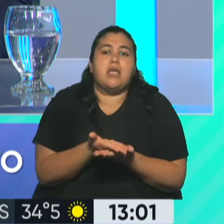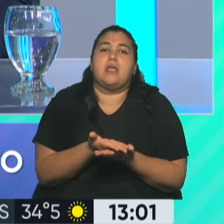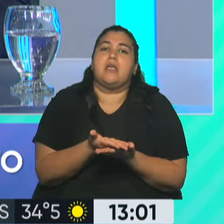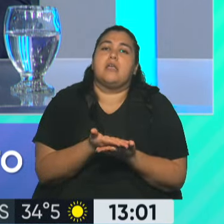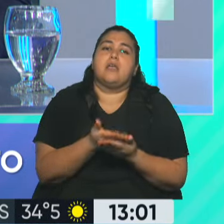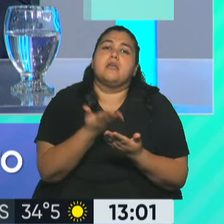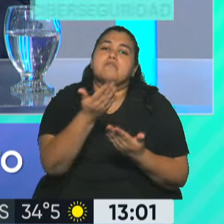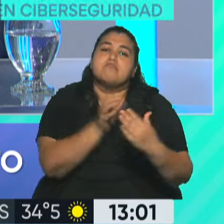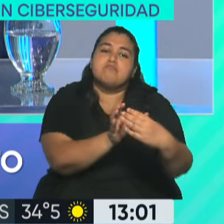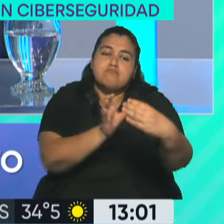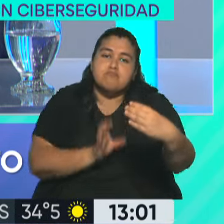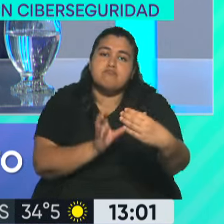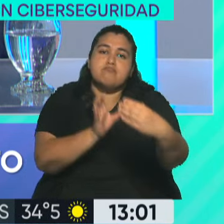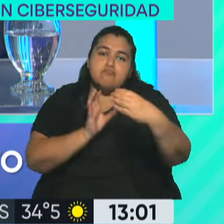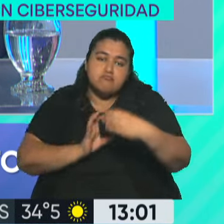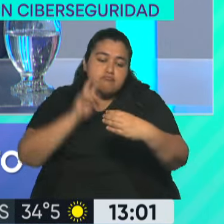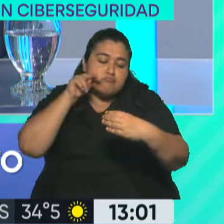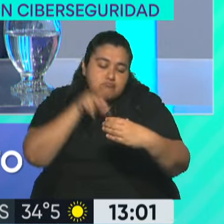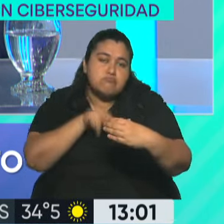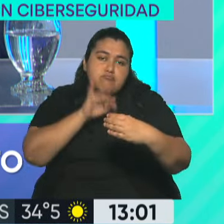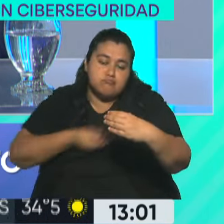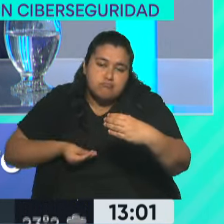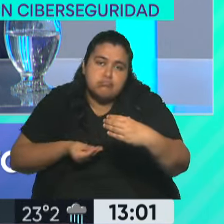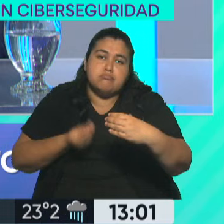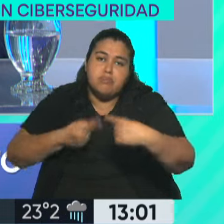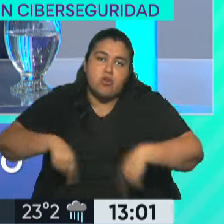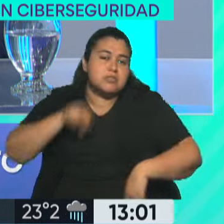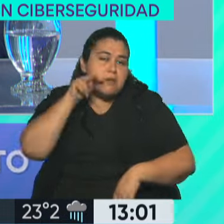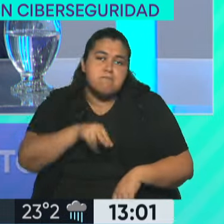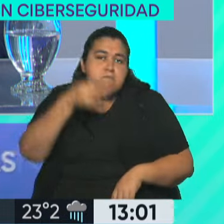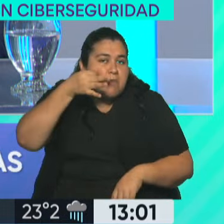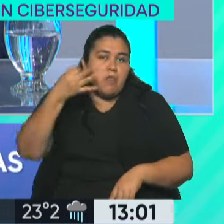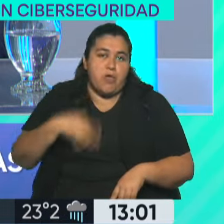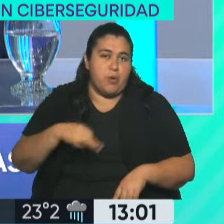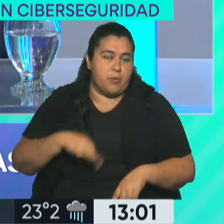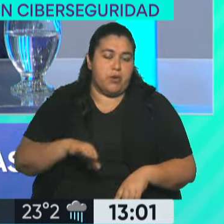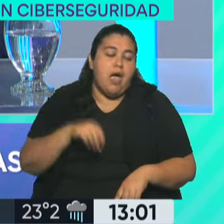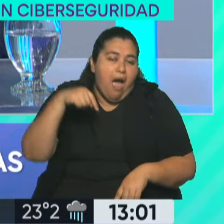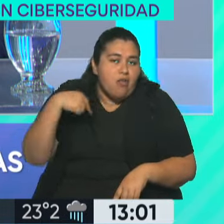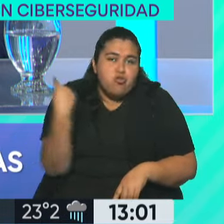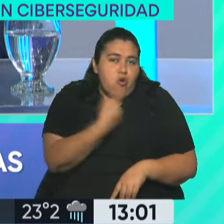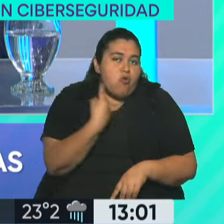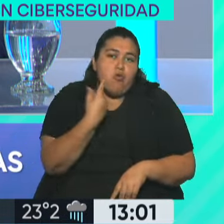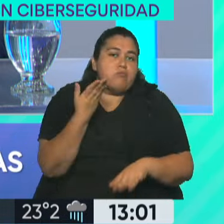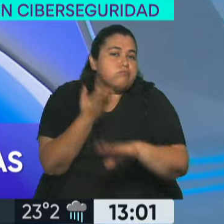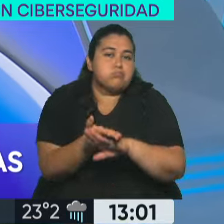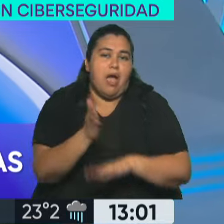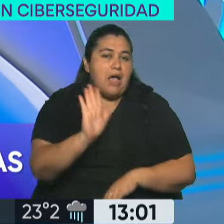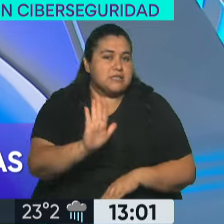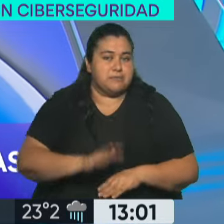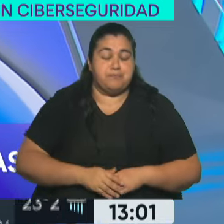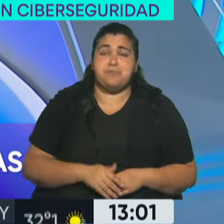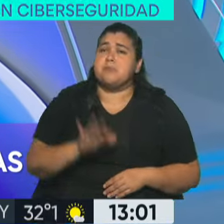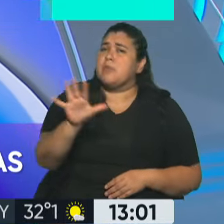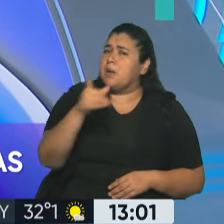post. Evidentemente, no va a ser fácil. Pero bueno, es lo que tenemos que hacer ahora entre todos. Daniel, por si algún